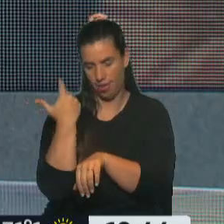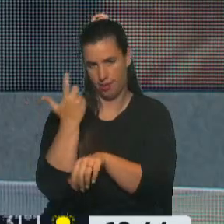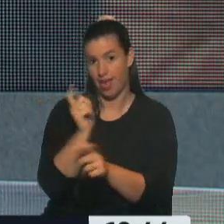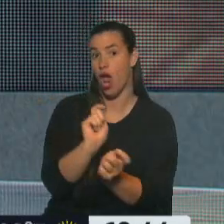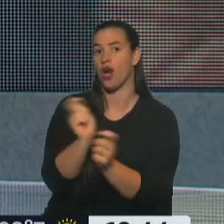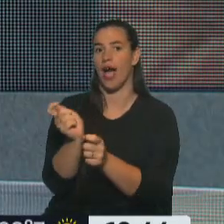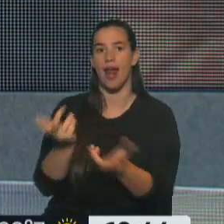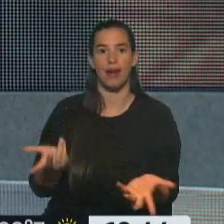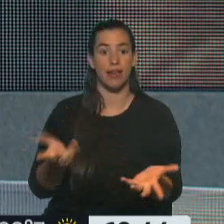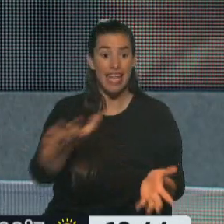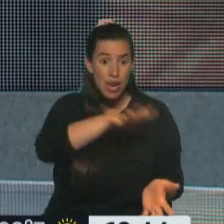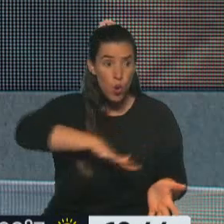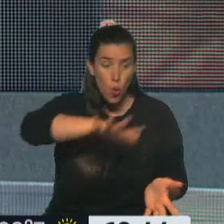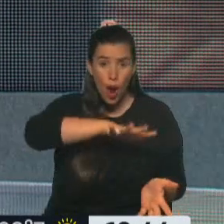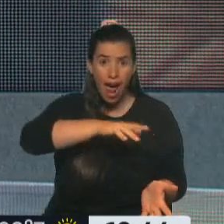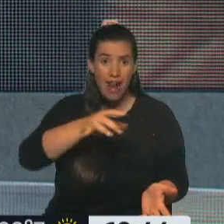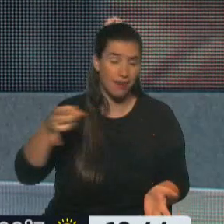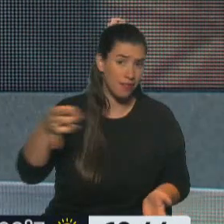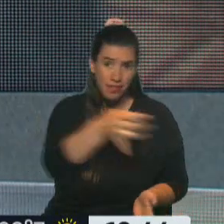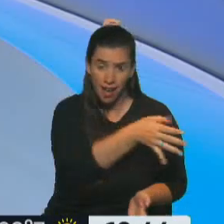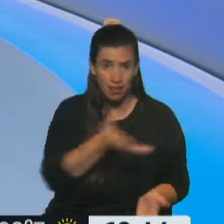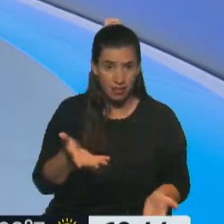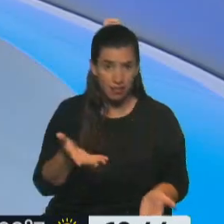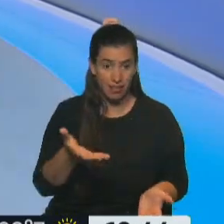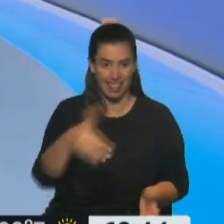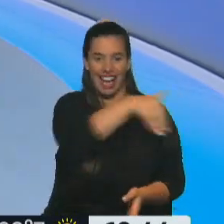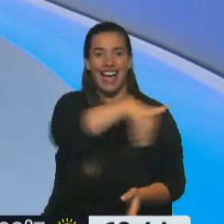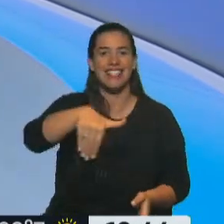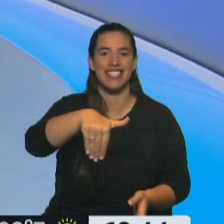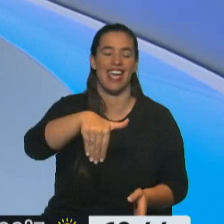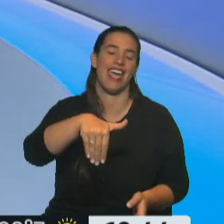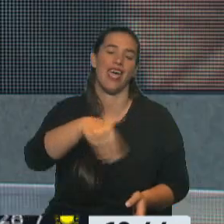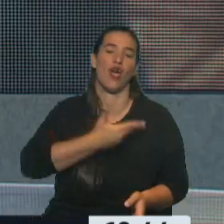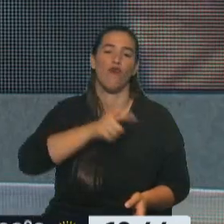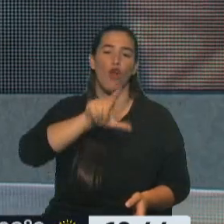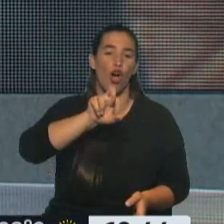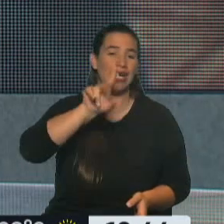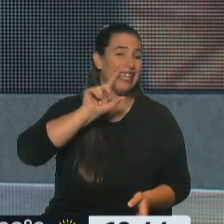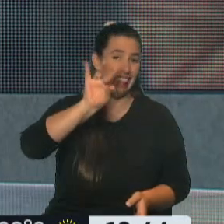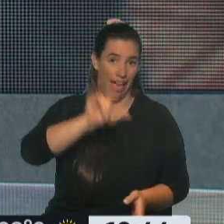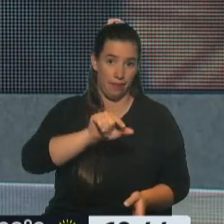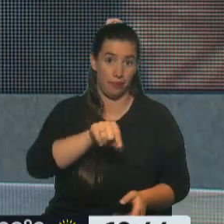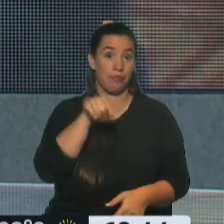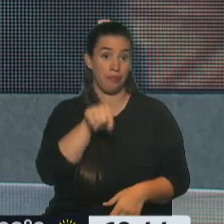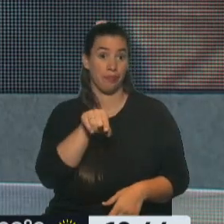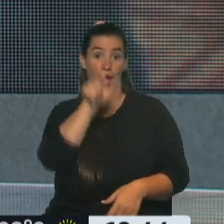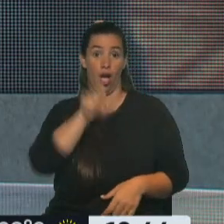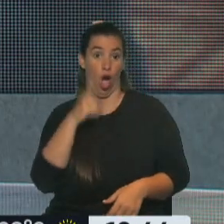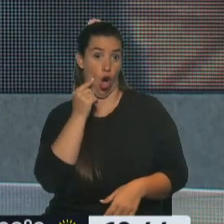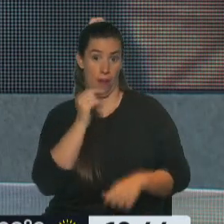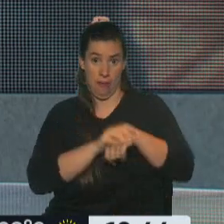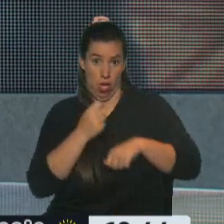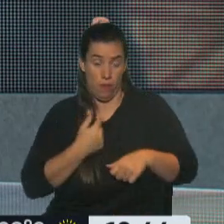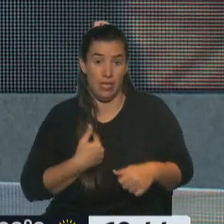del ferrocarril que estaba en la calle Florida. Él denuncia esto en el Parlamento, sale del